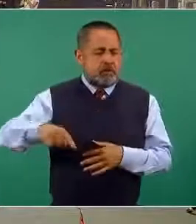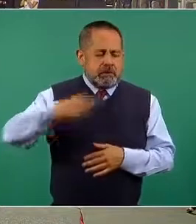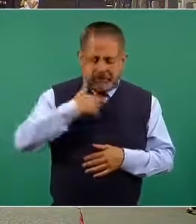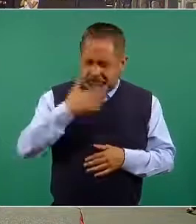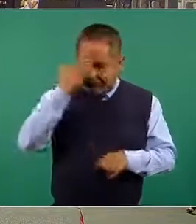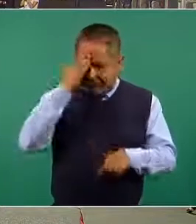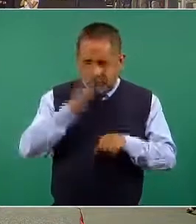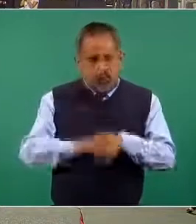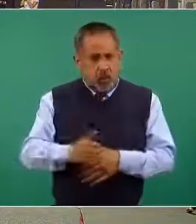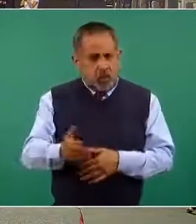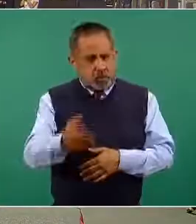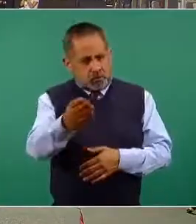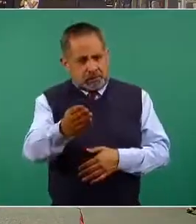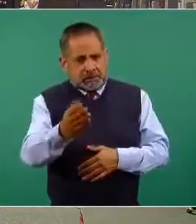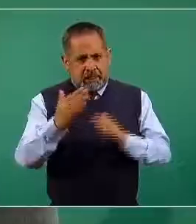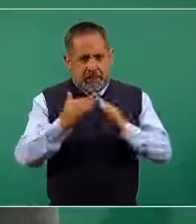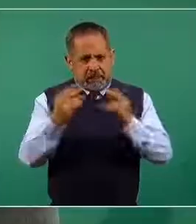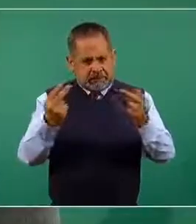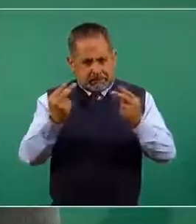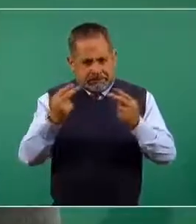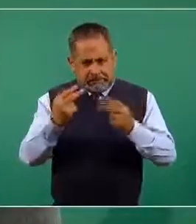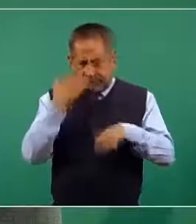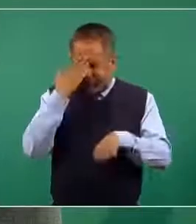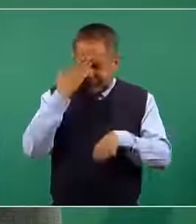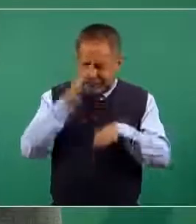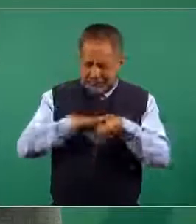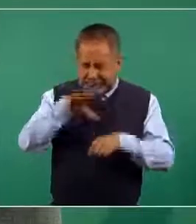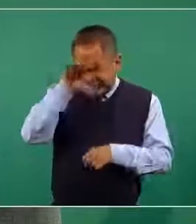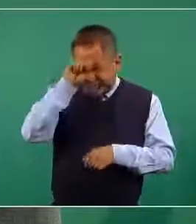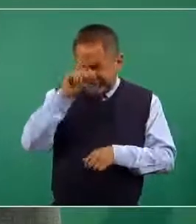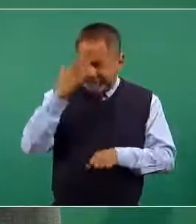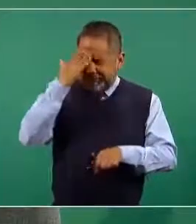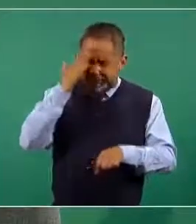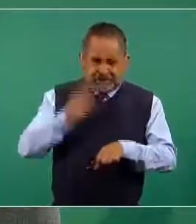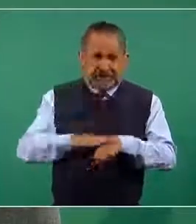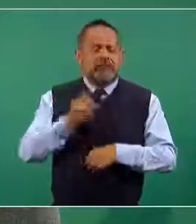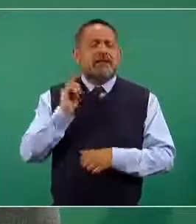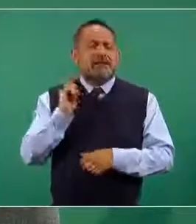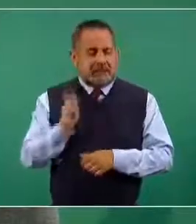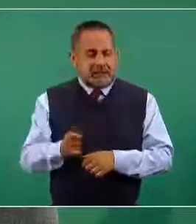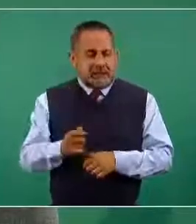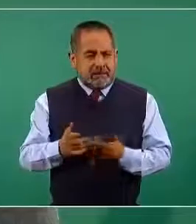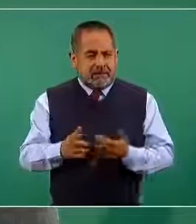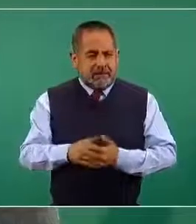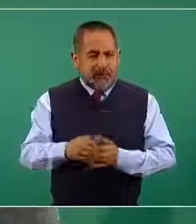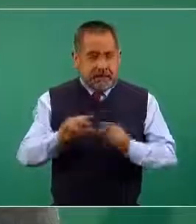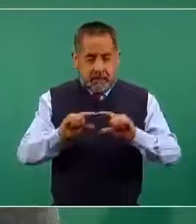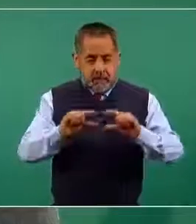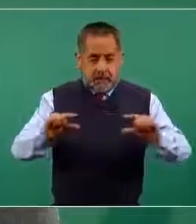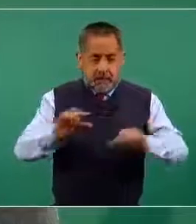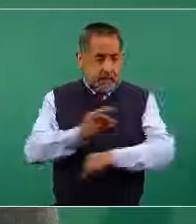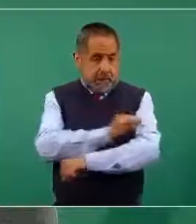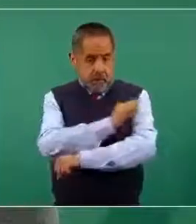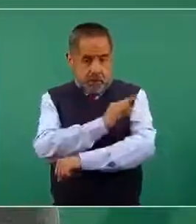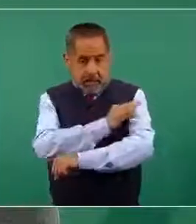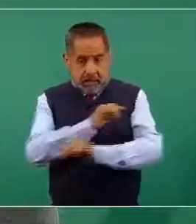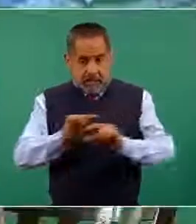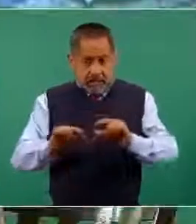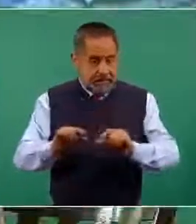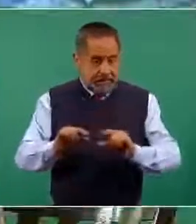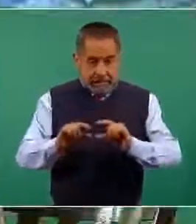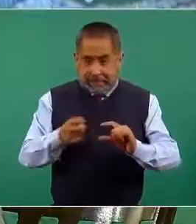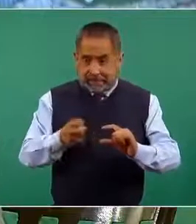o usted que está en casa, el mensaje que debe de llevarse es que las vacunas que nos estamos